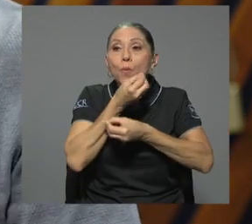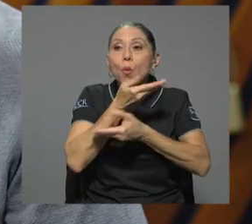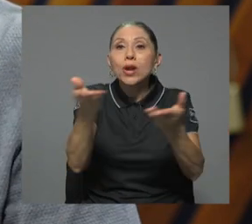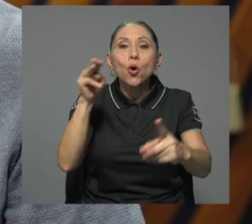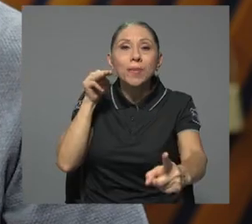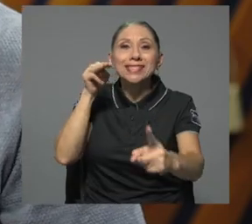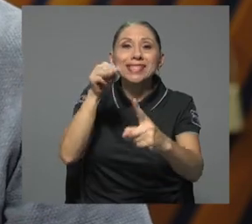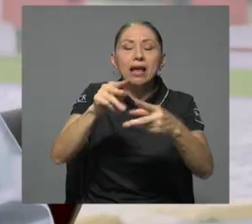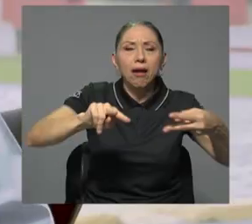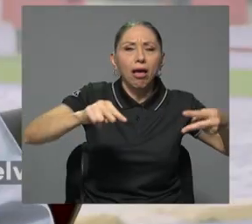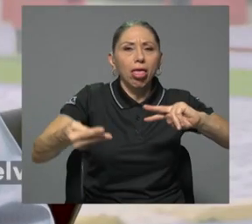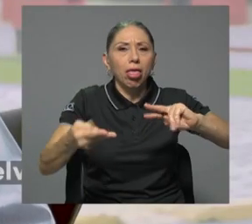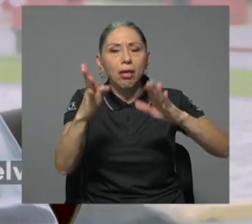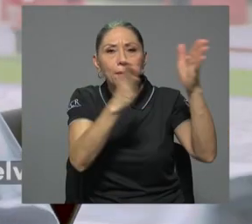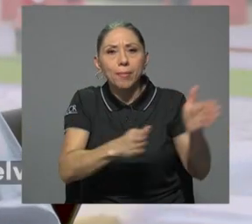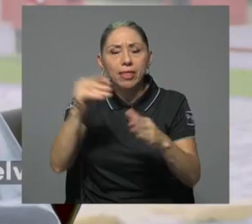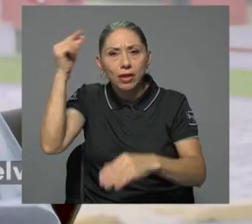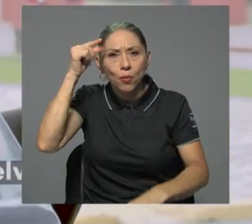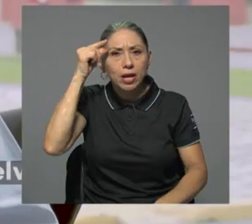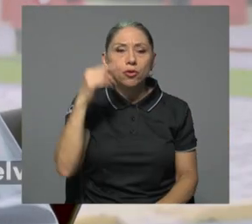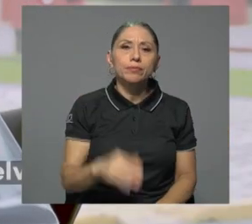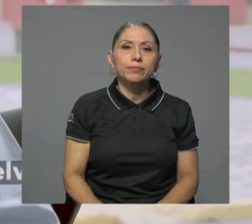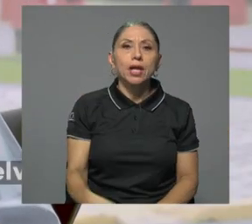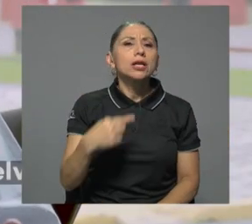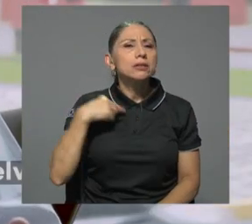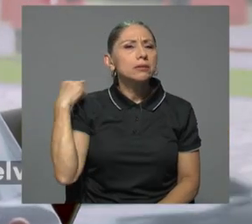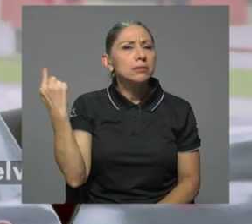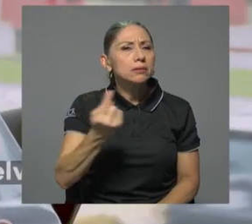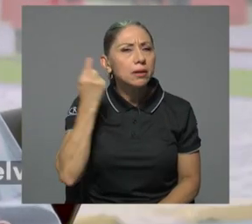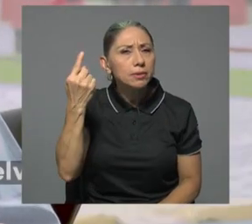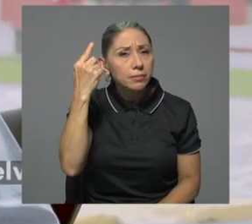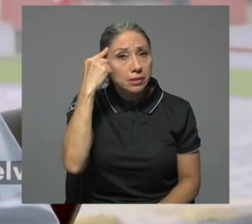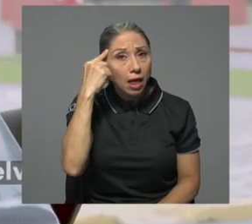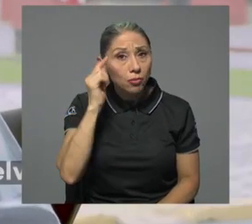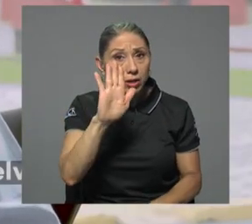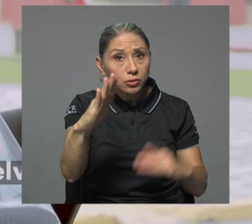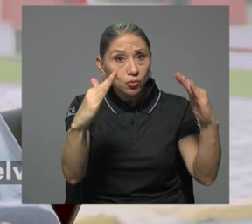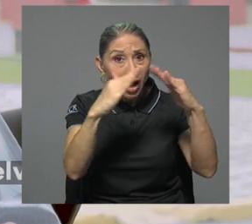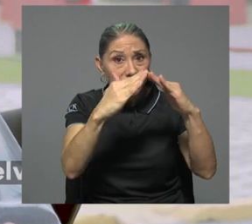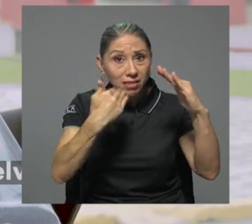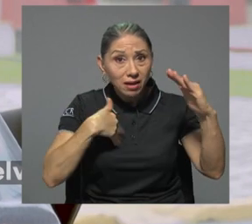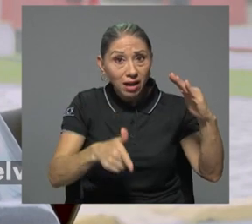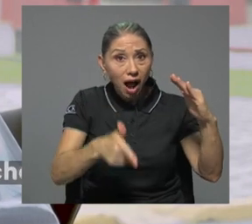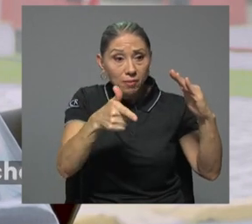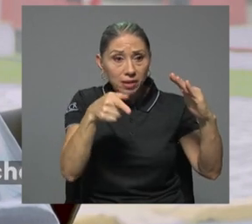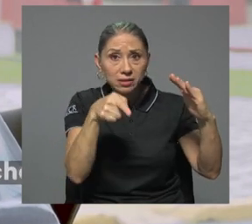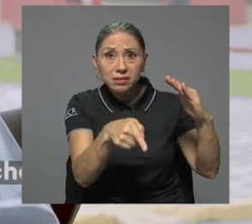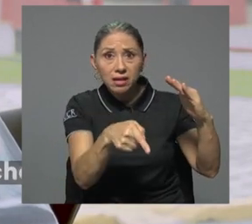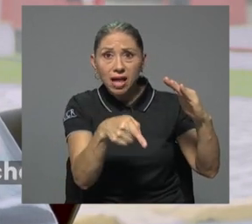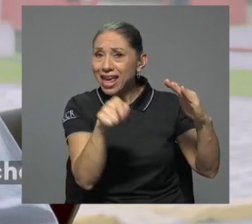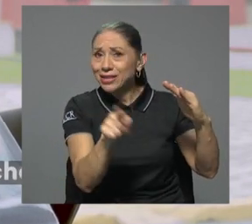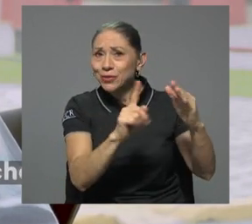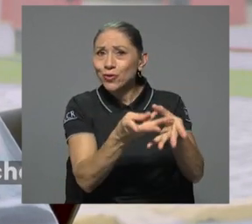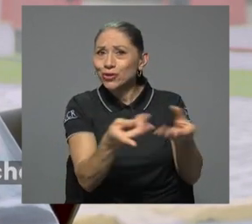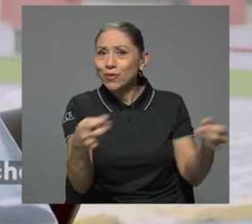su plan de gobierno. Siempre he pensado que tener armas en la casa no resuelve el problema, como lo